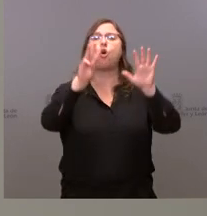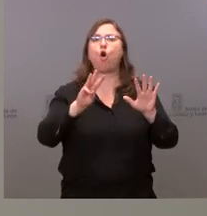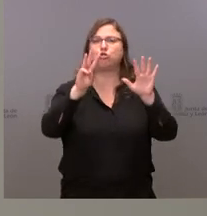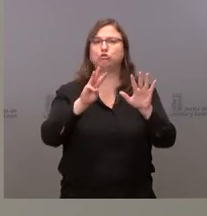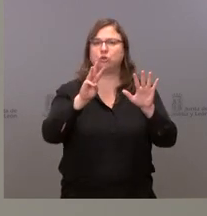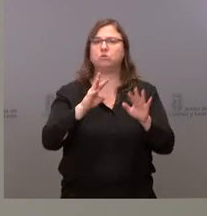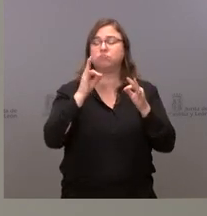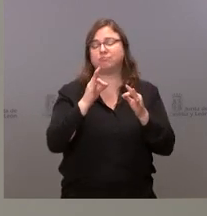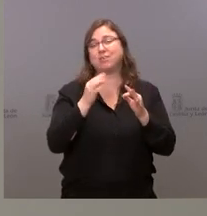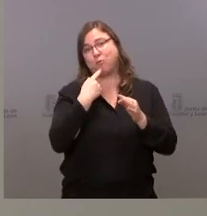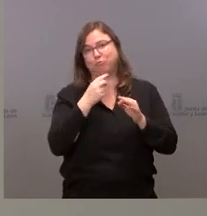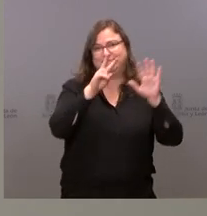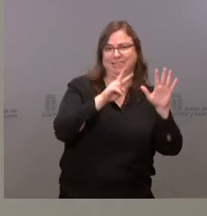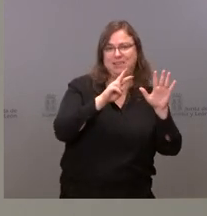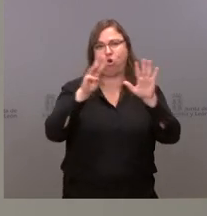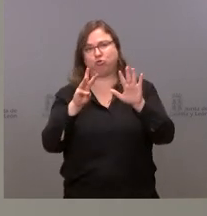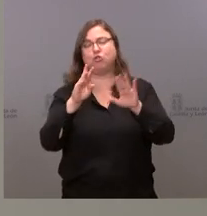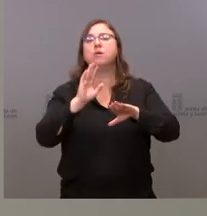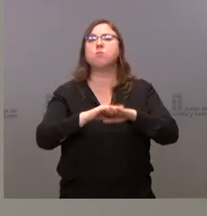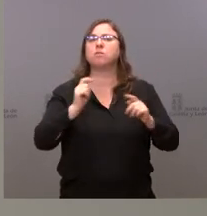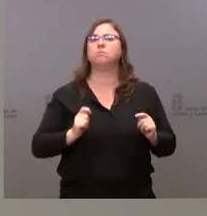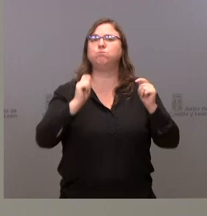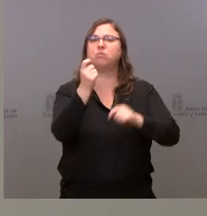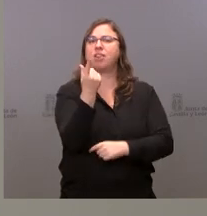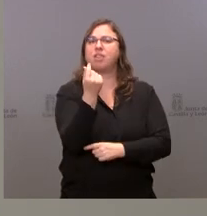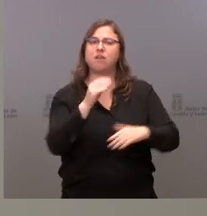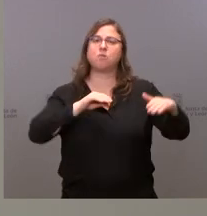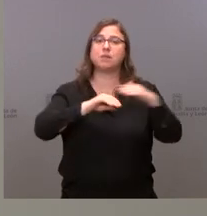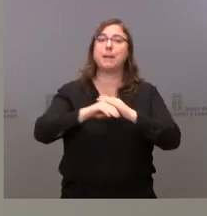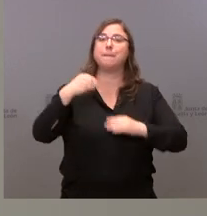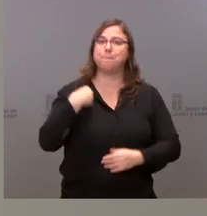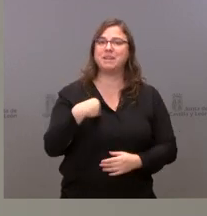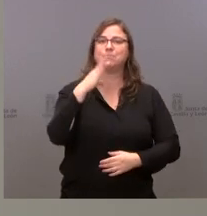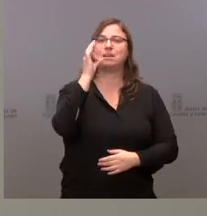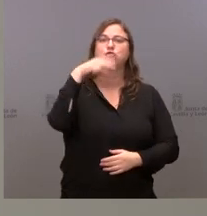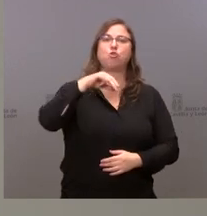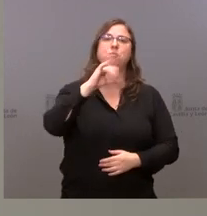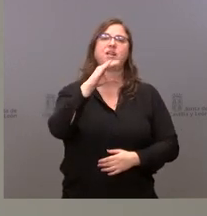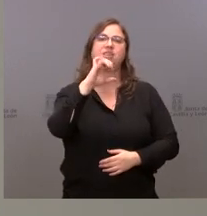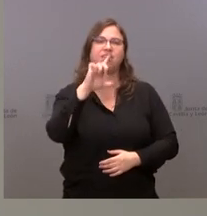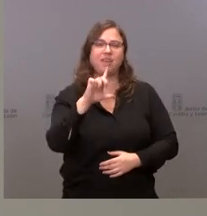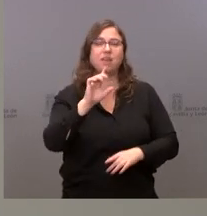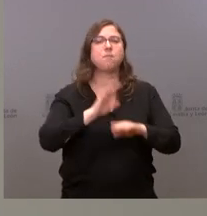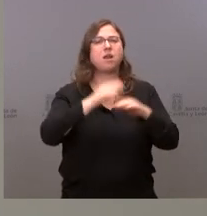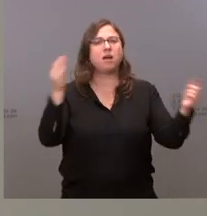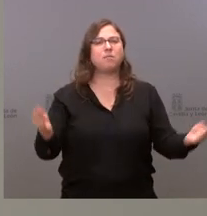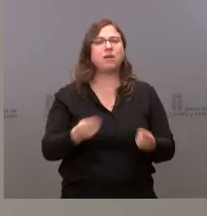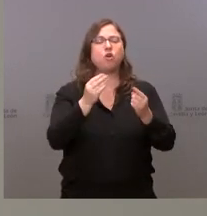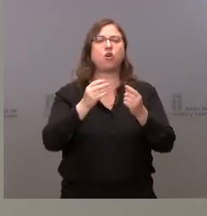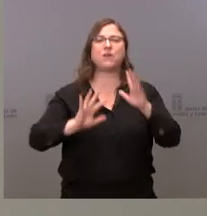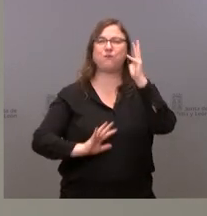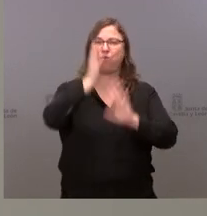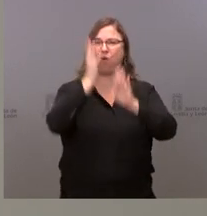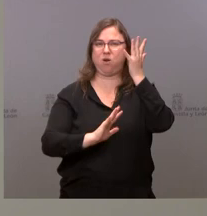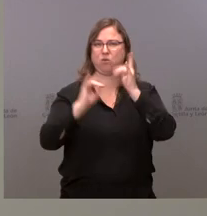efectivo número 7, es un acuerdo por el que se autoriza una aportación a la misma sociedad pública Somacil para financiar la mejora del operativo de incendios forestales.